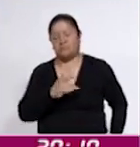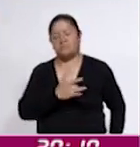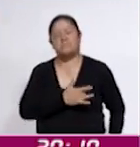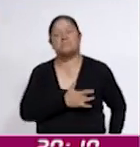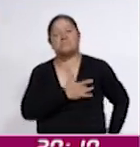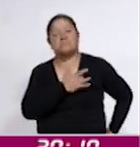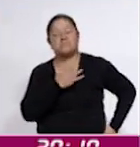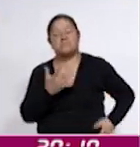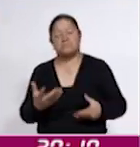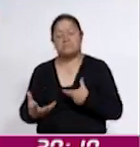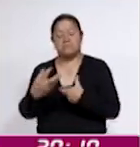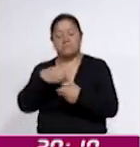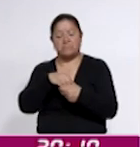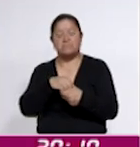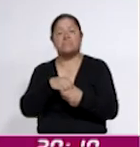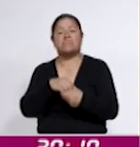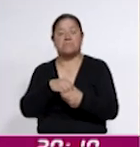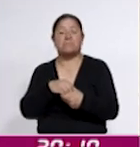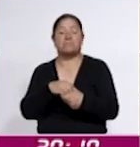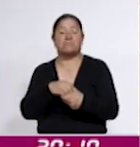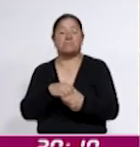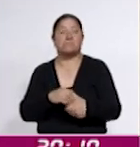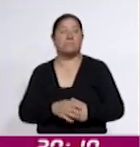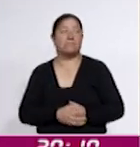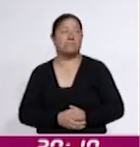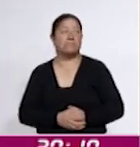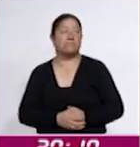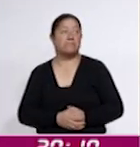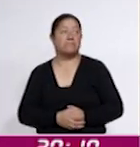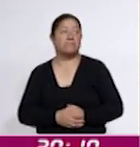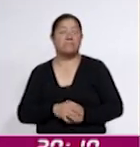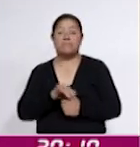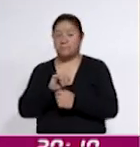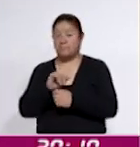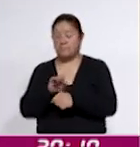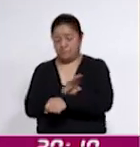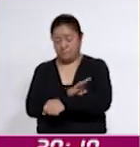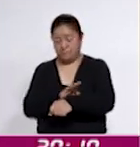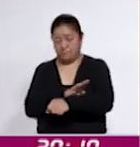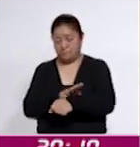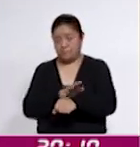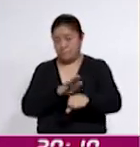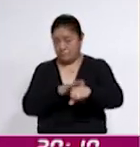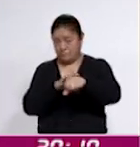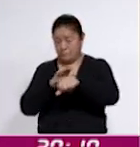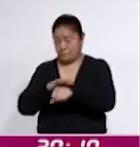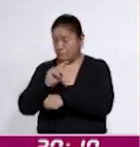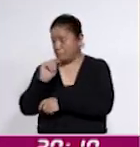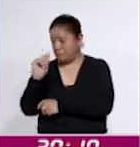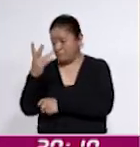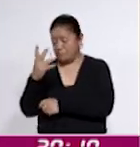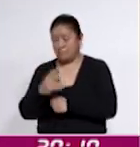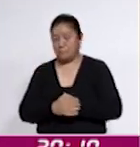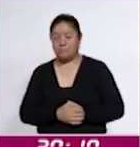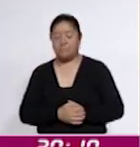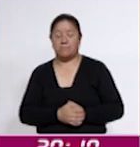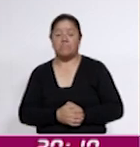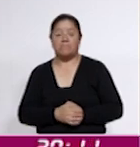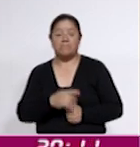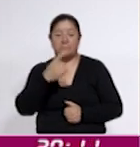integrados y activos en la sociedad. Sí, es de mucho beneficio aprender más de la tecnología, para tener